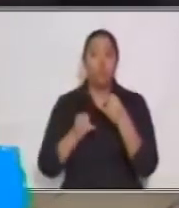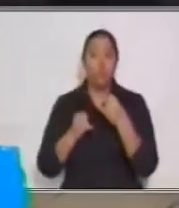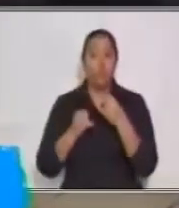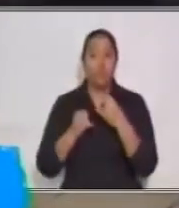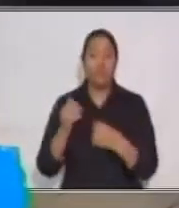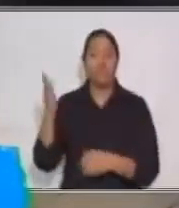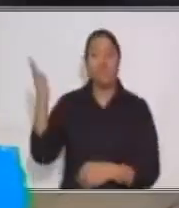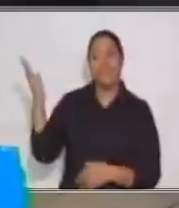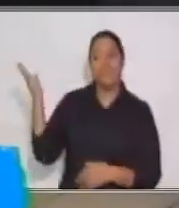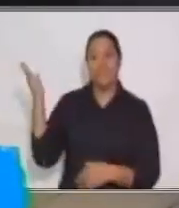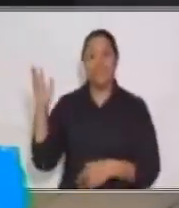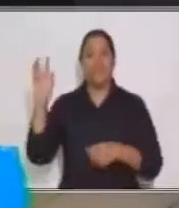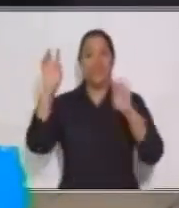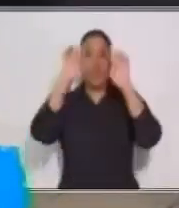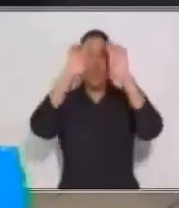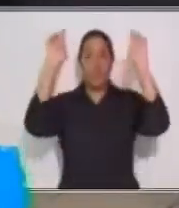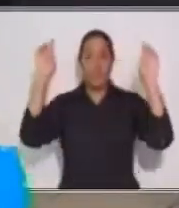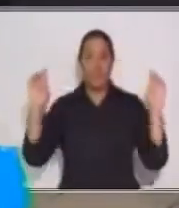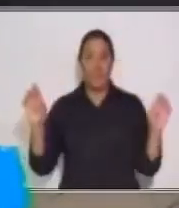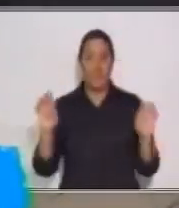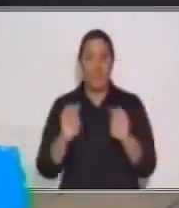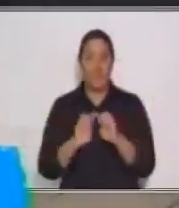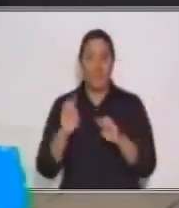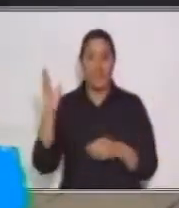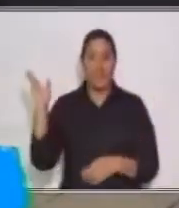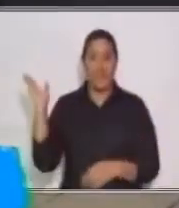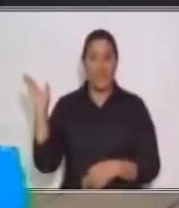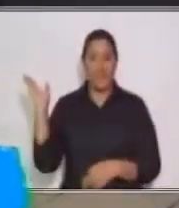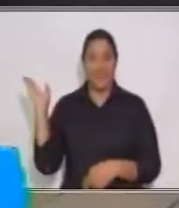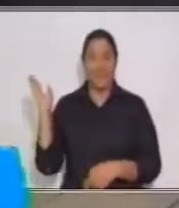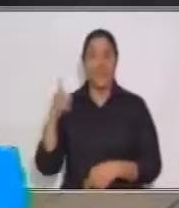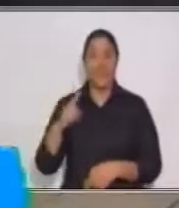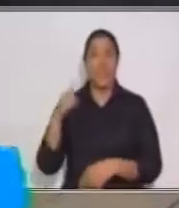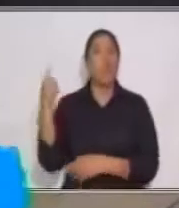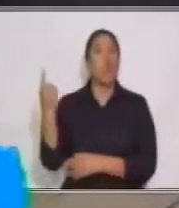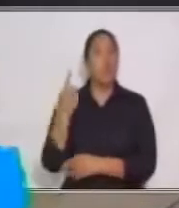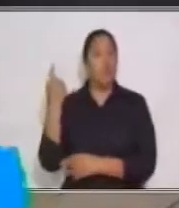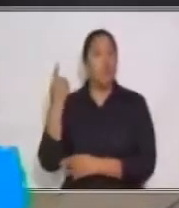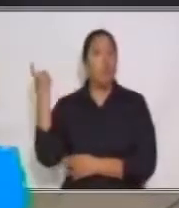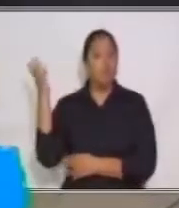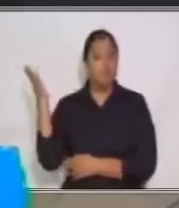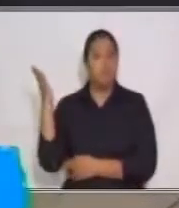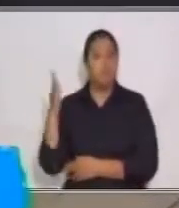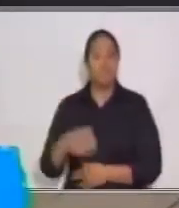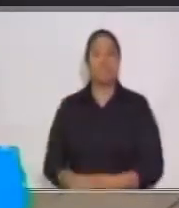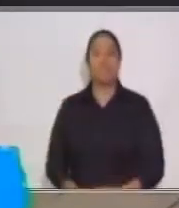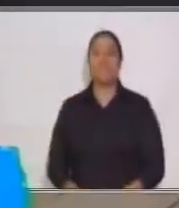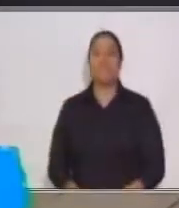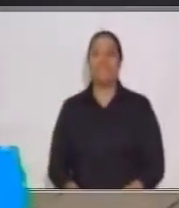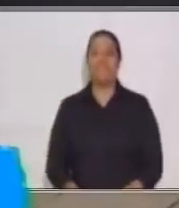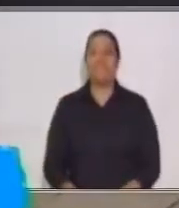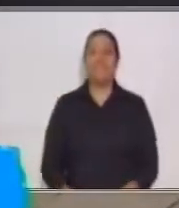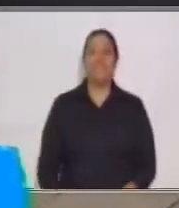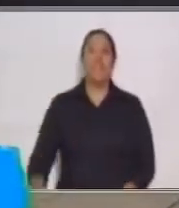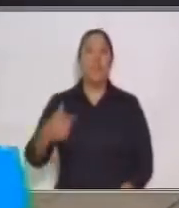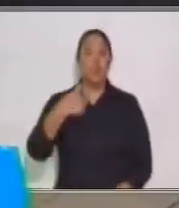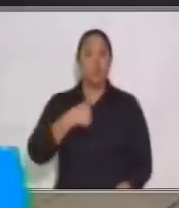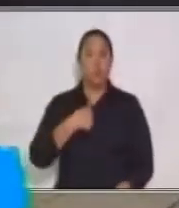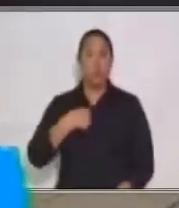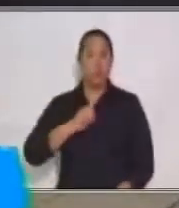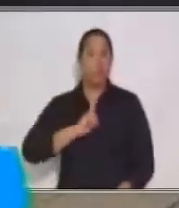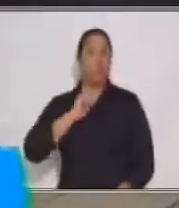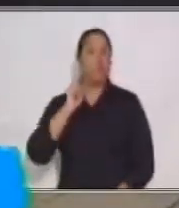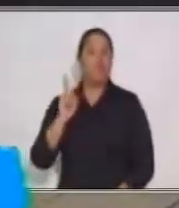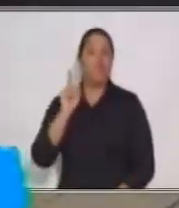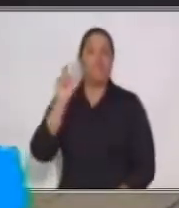en el pizarrón, tenemos una información sobre el punto. Vamos a ver. Yo soy el punto,